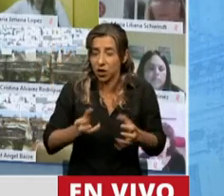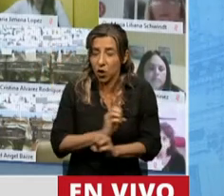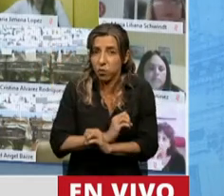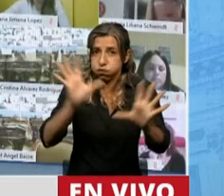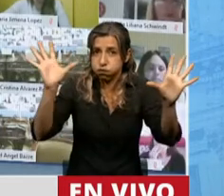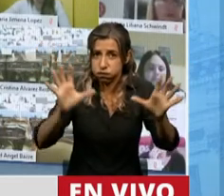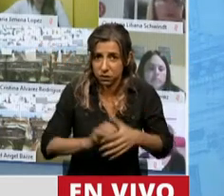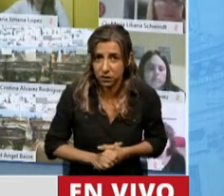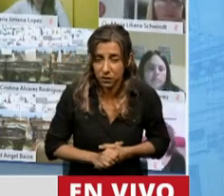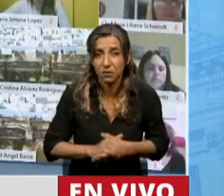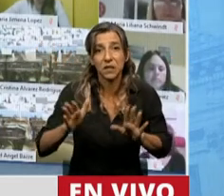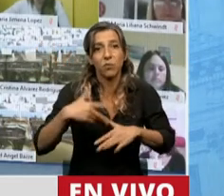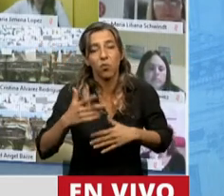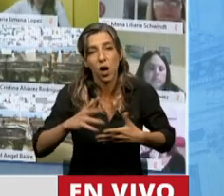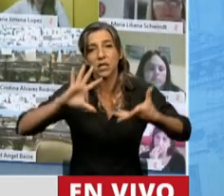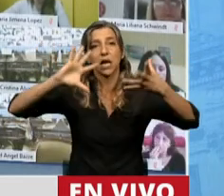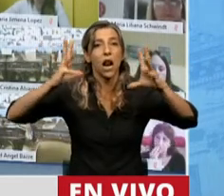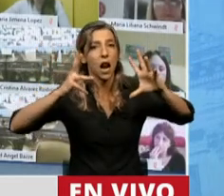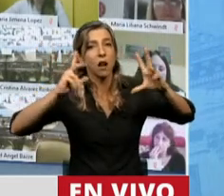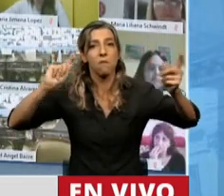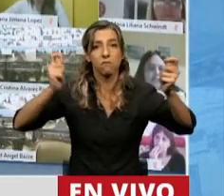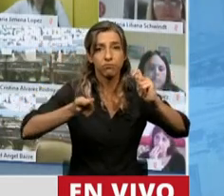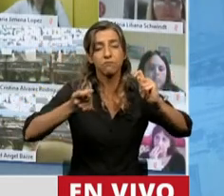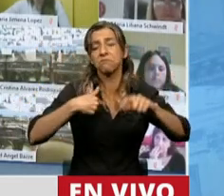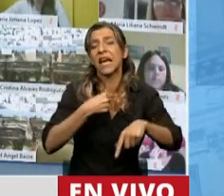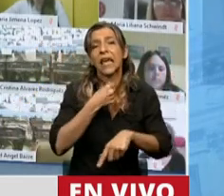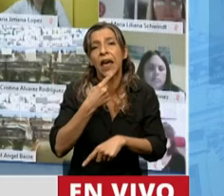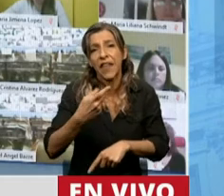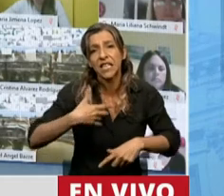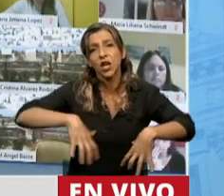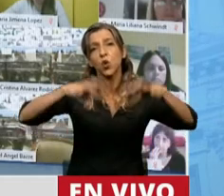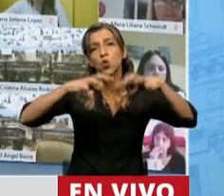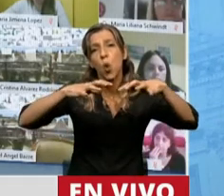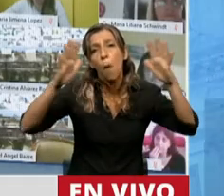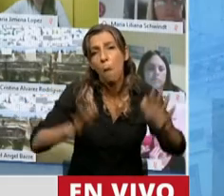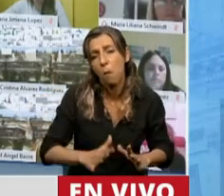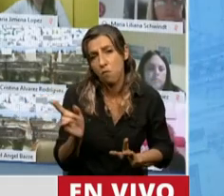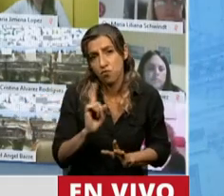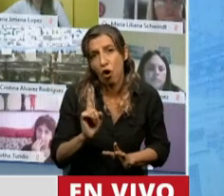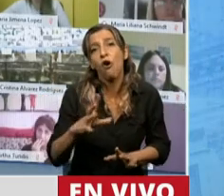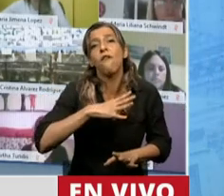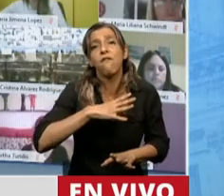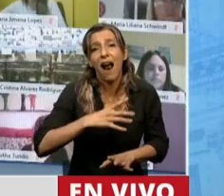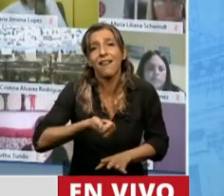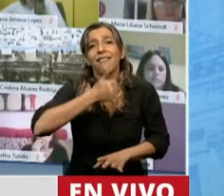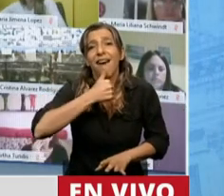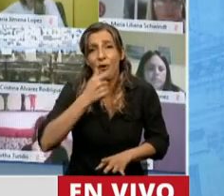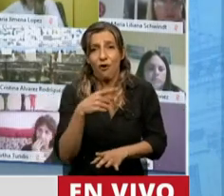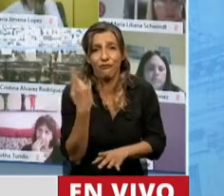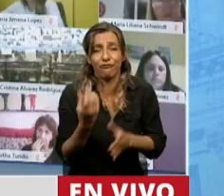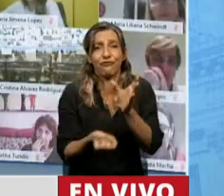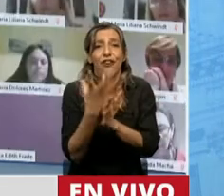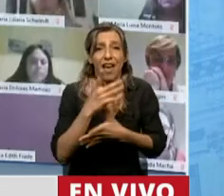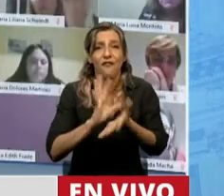Lógicamente, con el cambio de clima no es que tengamos menos precipitaciones al año, lo que no tenemos es un régimen hídrico. Entonces, grandes